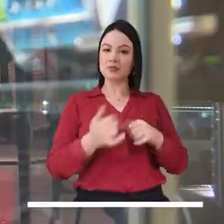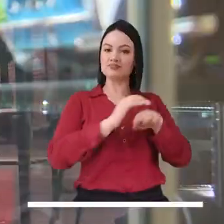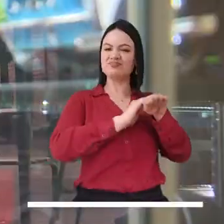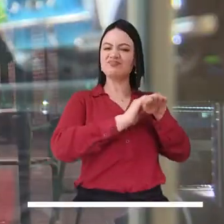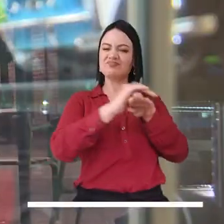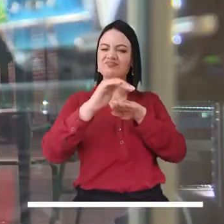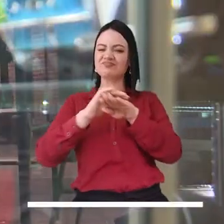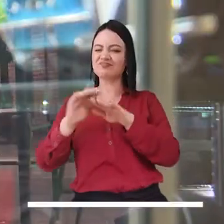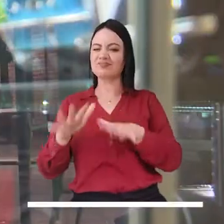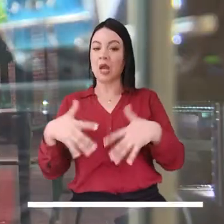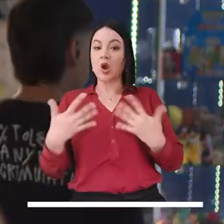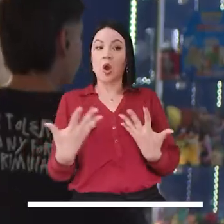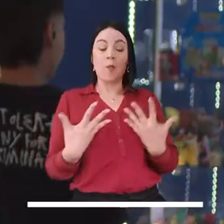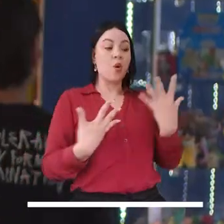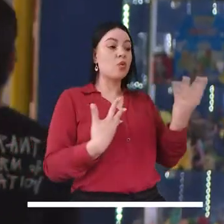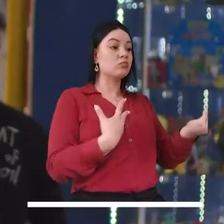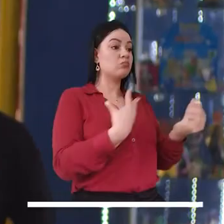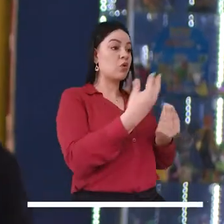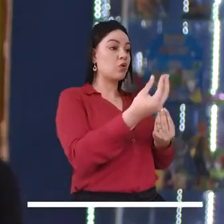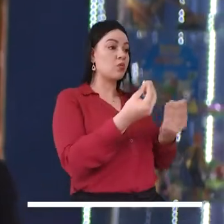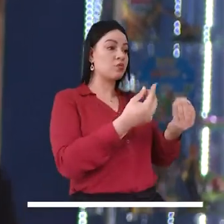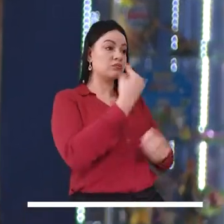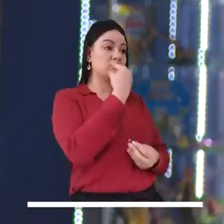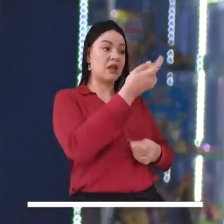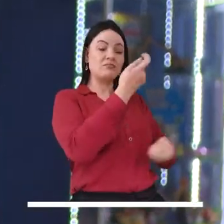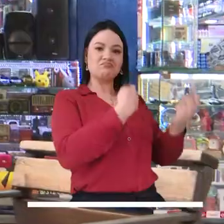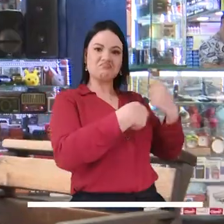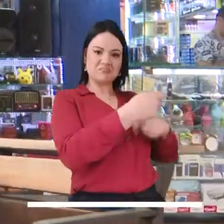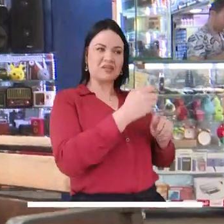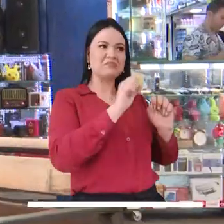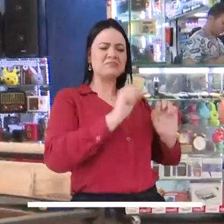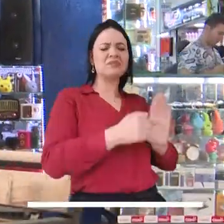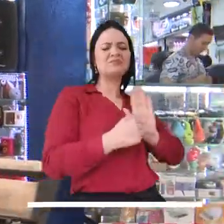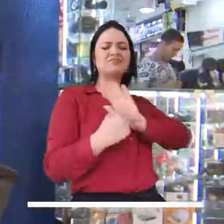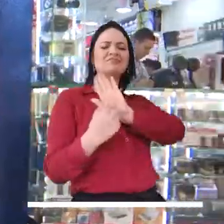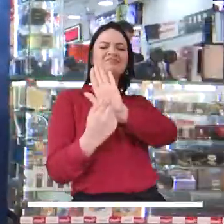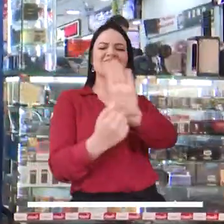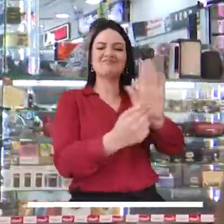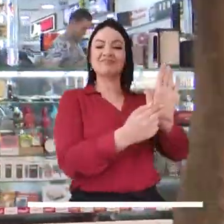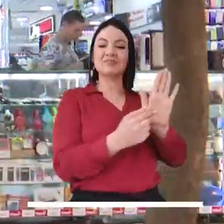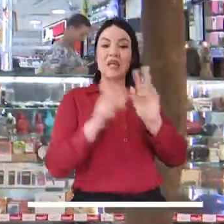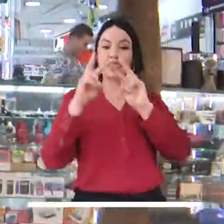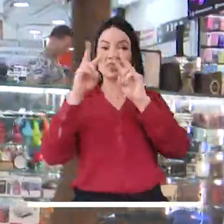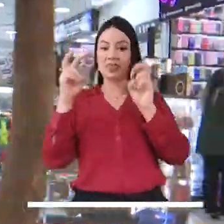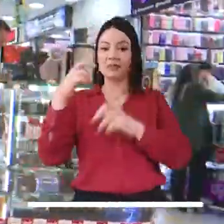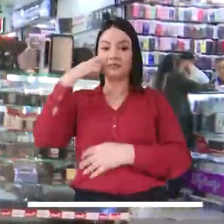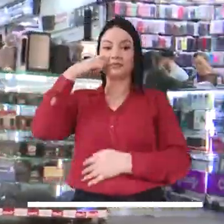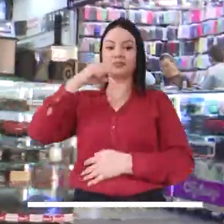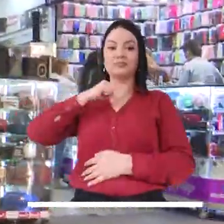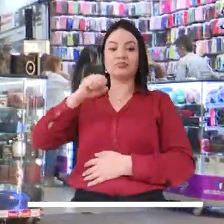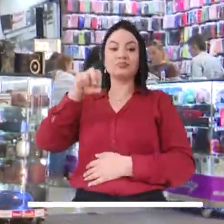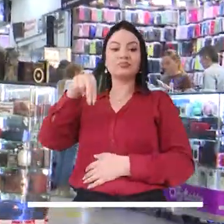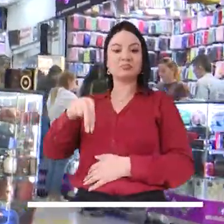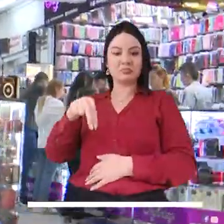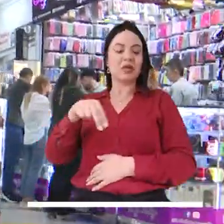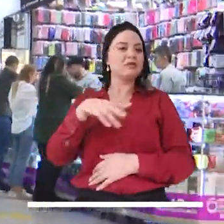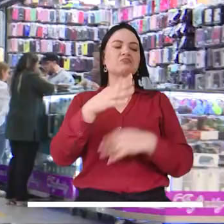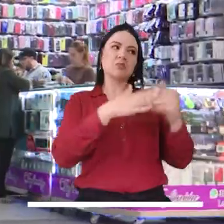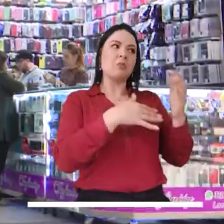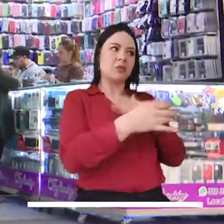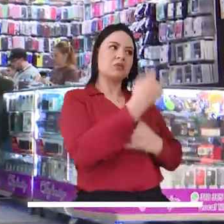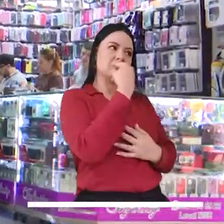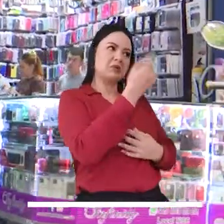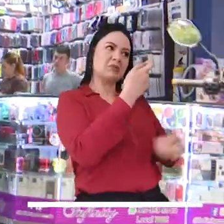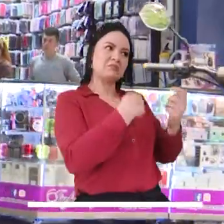Invitaciones a que nosotros desde nuestro sector empresarial podamos visibilizar el tema de derechos humanos más allá